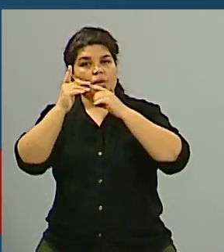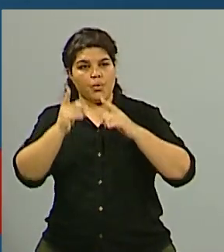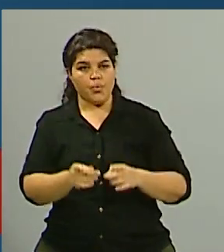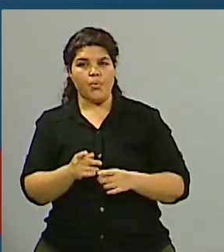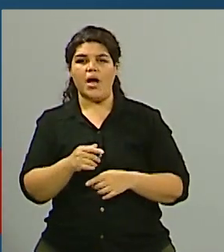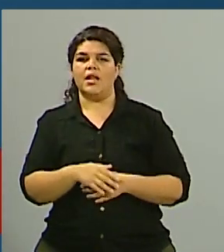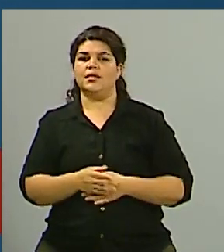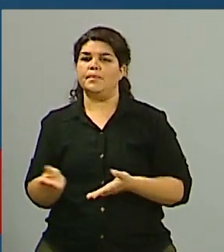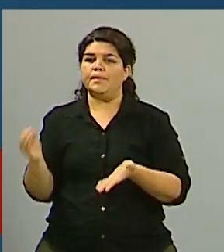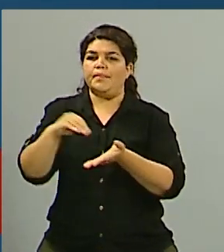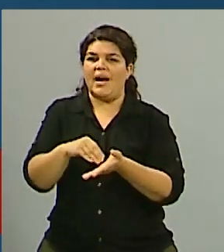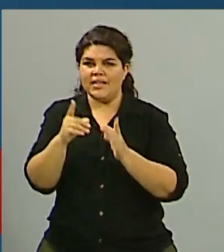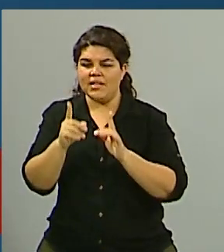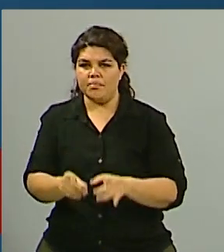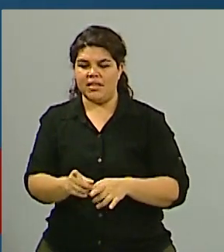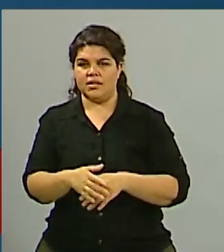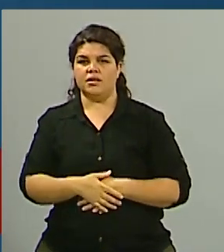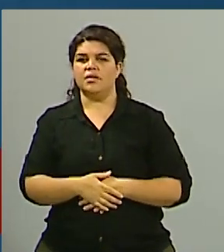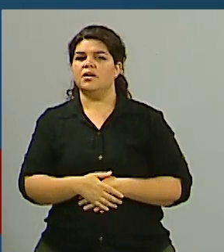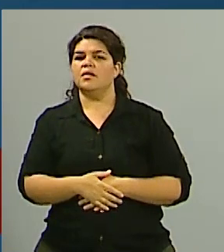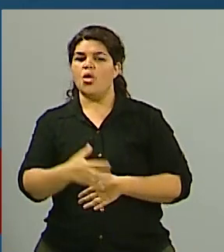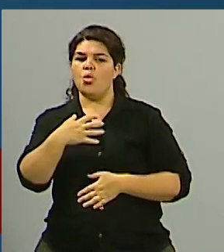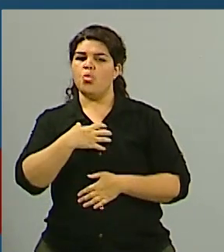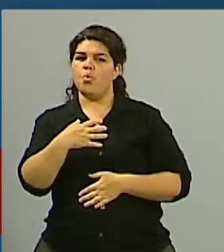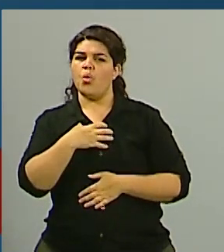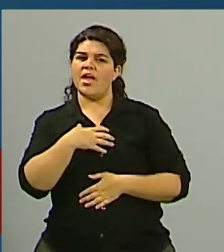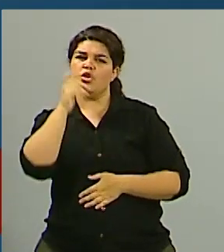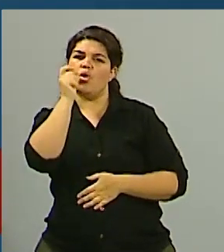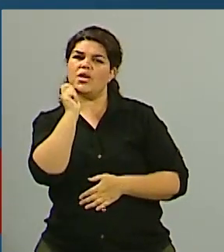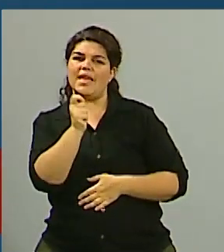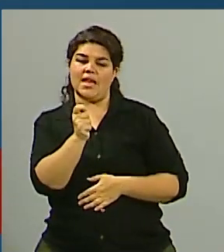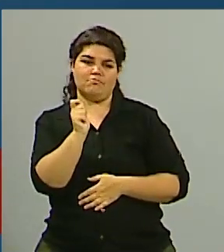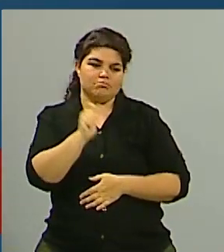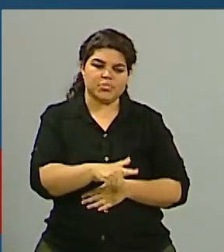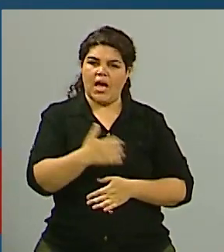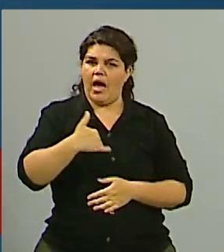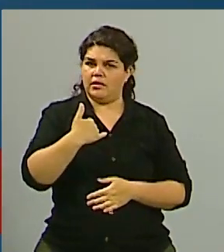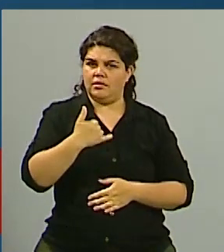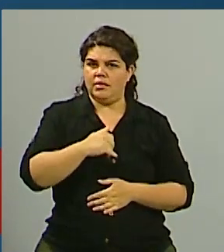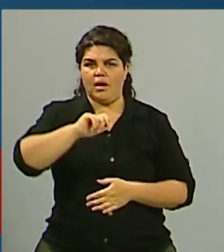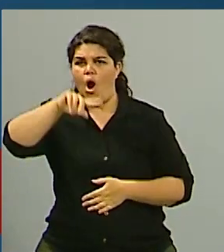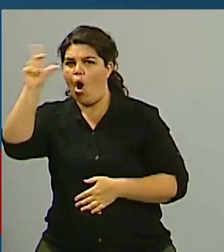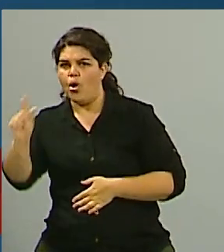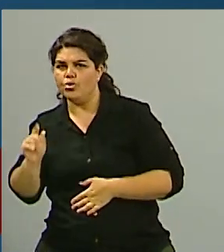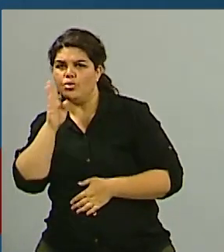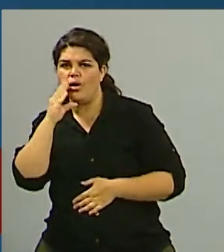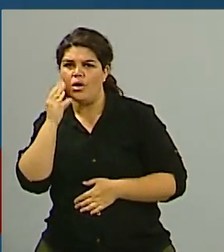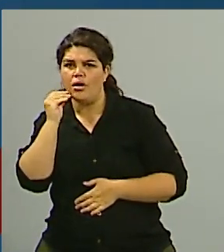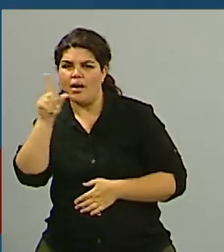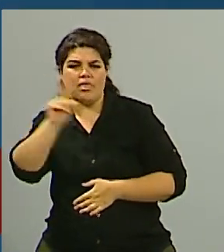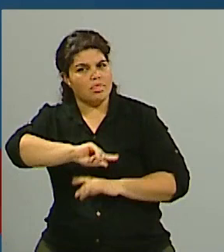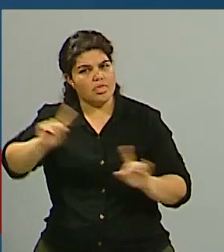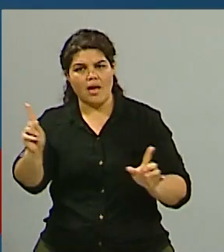que es el tema de la descolonización. ¿Cuál es la postura que tienen los isleños frente a ese reclamo argentino?